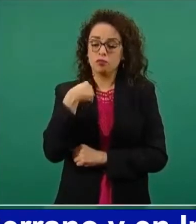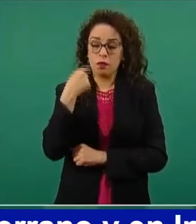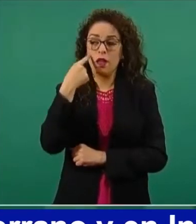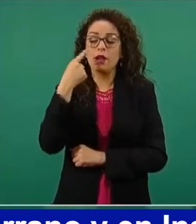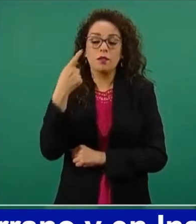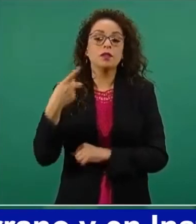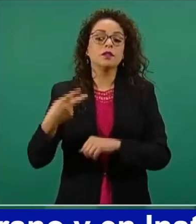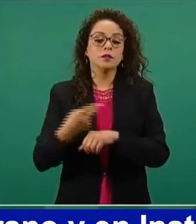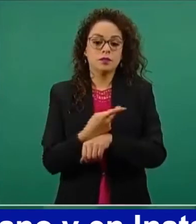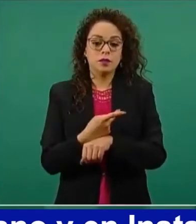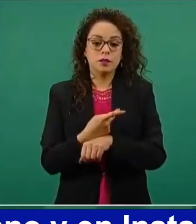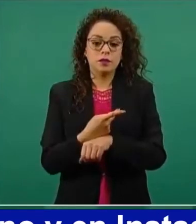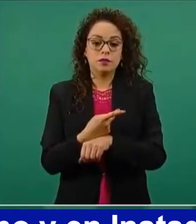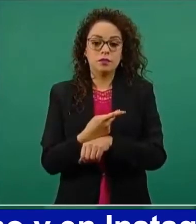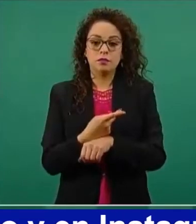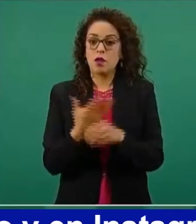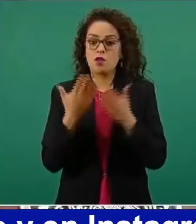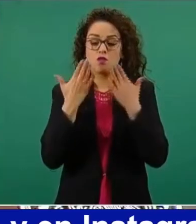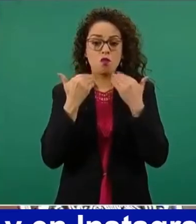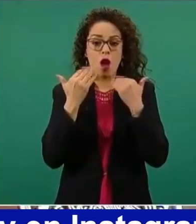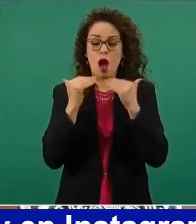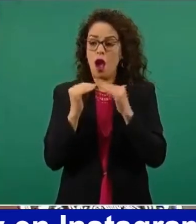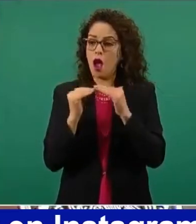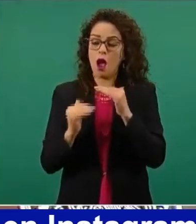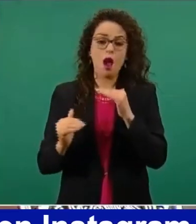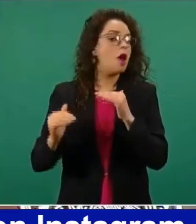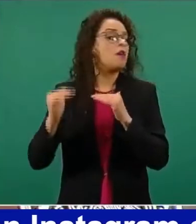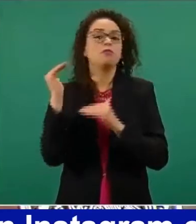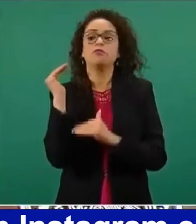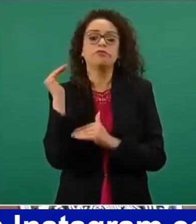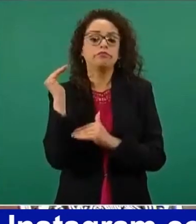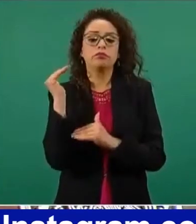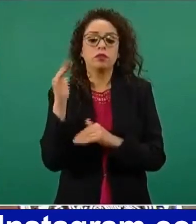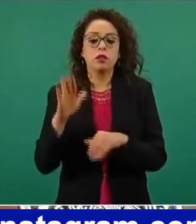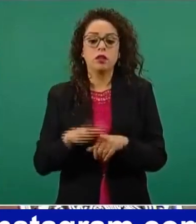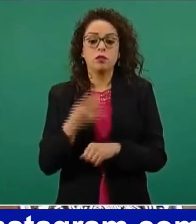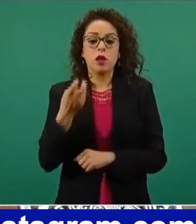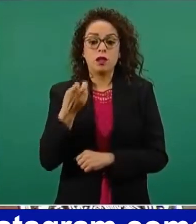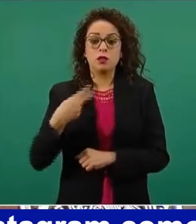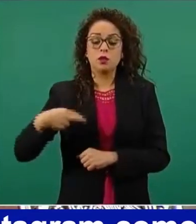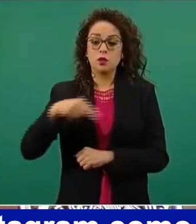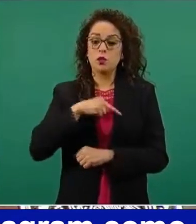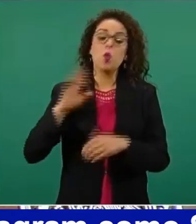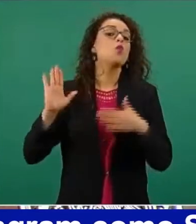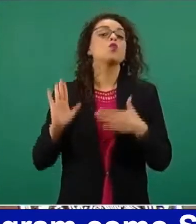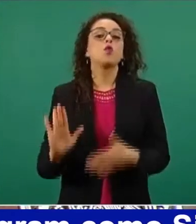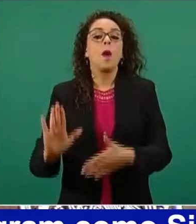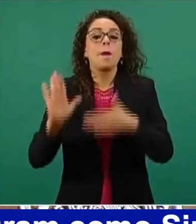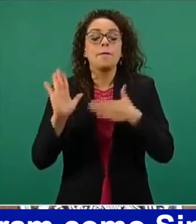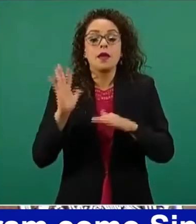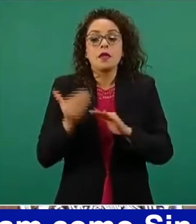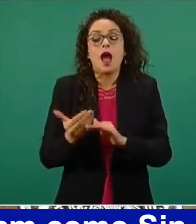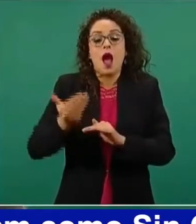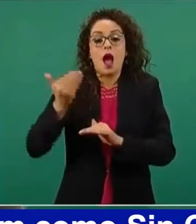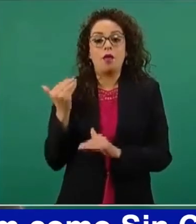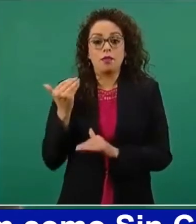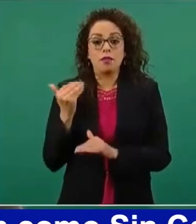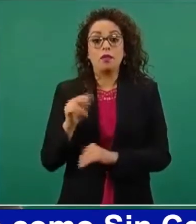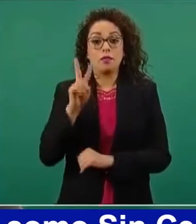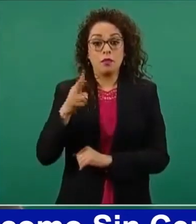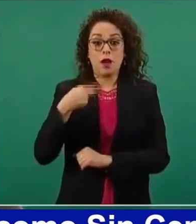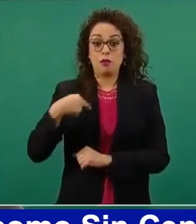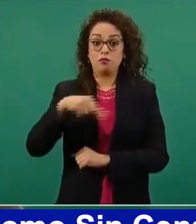No ha habido aumentos al precio de la luz, porque es un compromiso que hicimos y nosotros tenemos palabra.